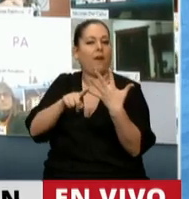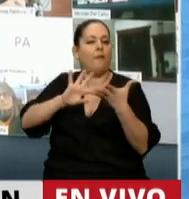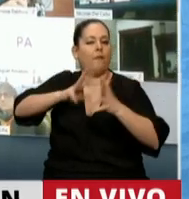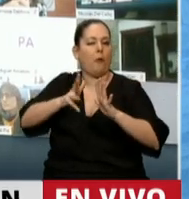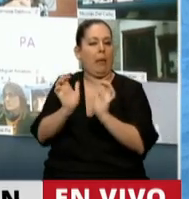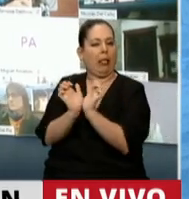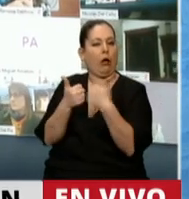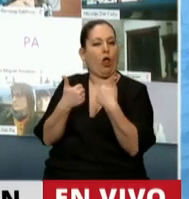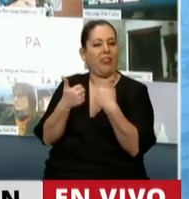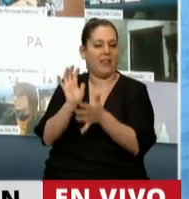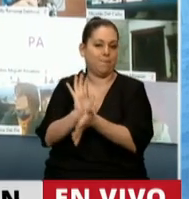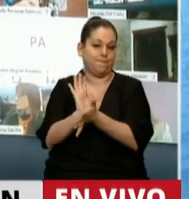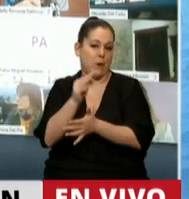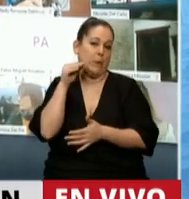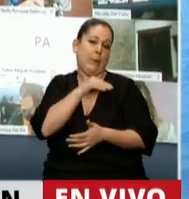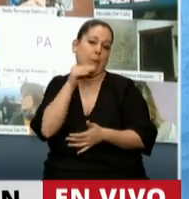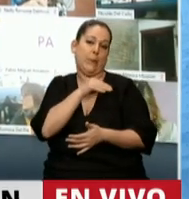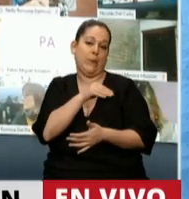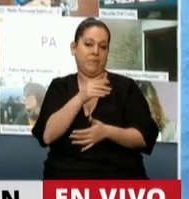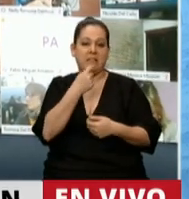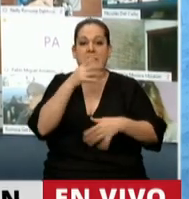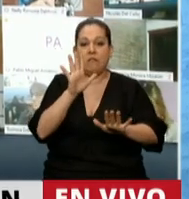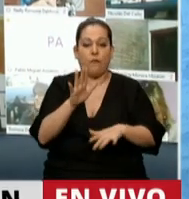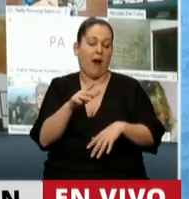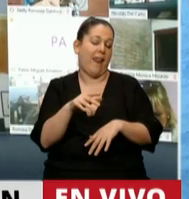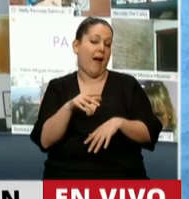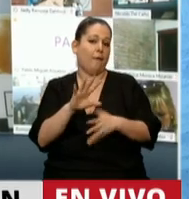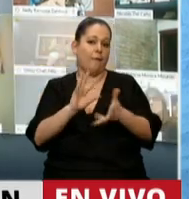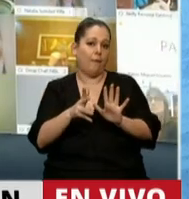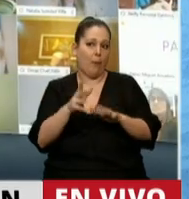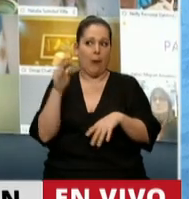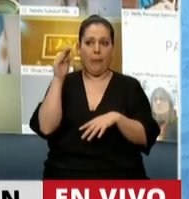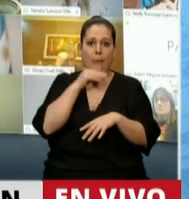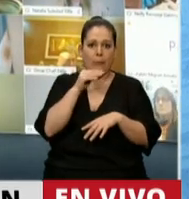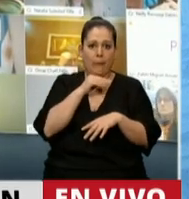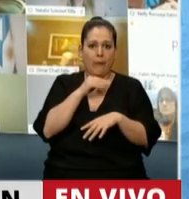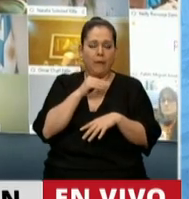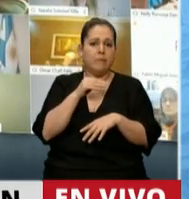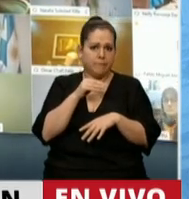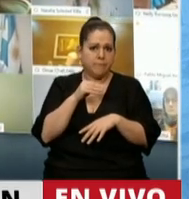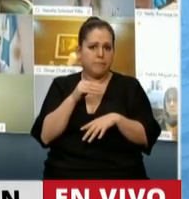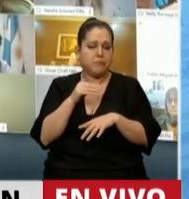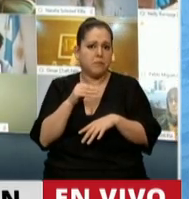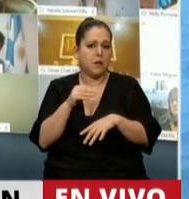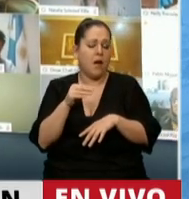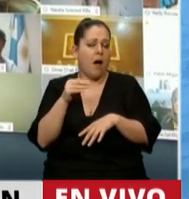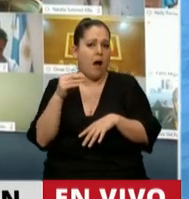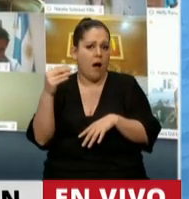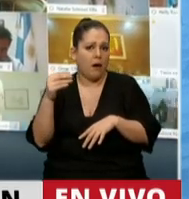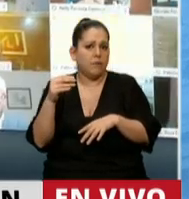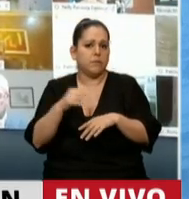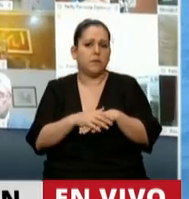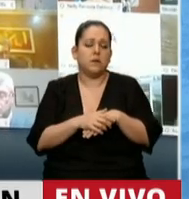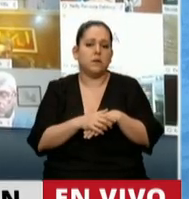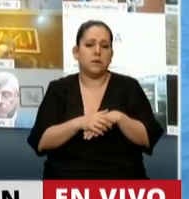elefantes. La diversión, si un elefante lo llenamos de lauchas, obviamente las miradas se van a ir a las